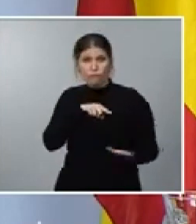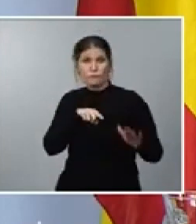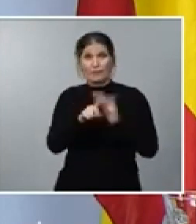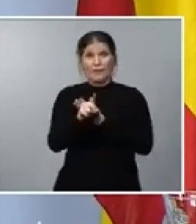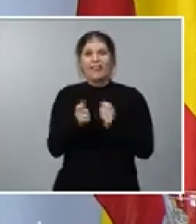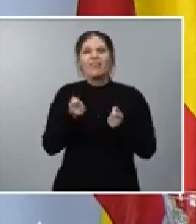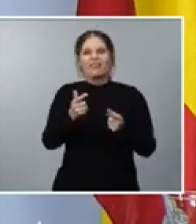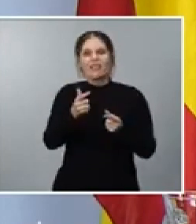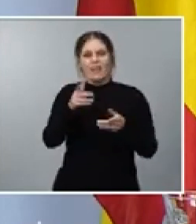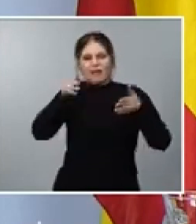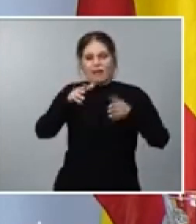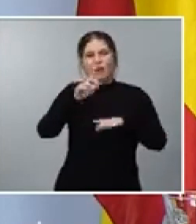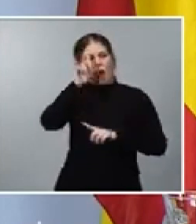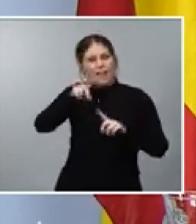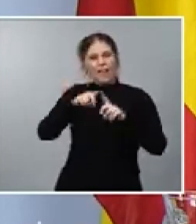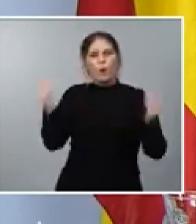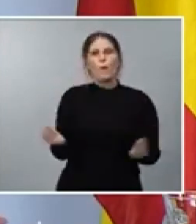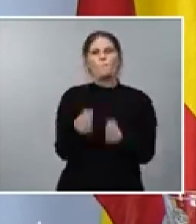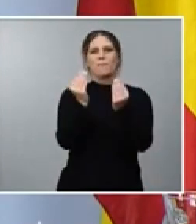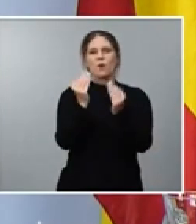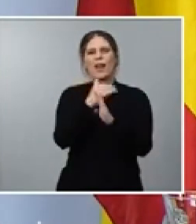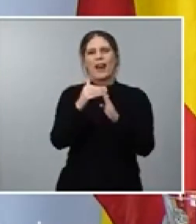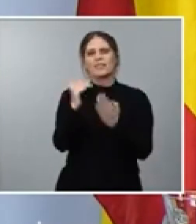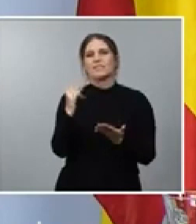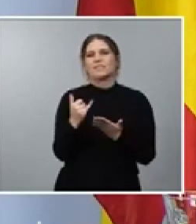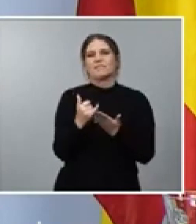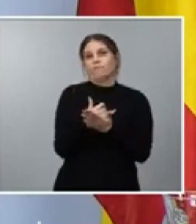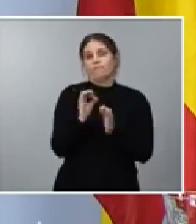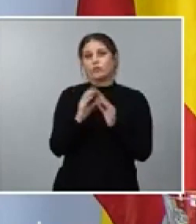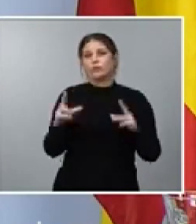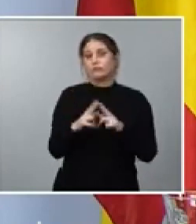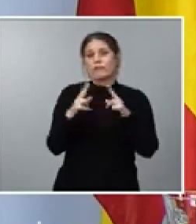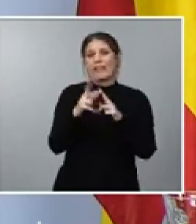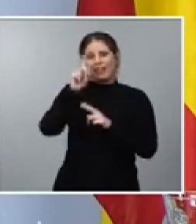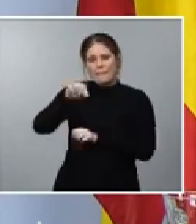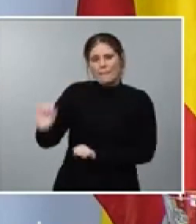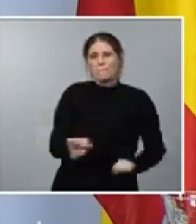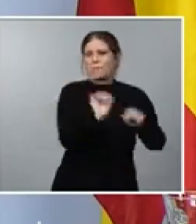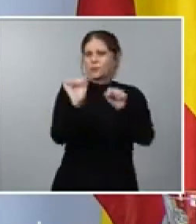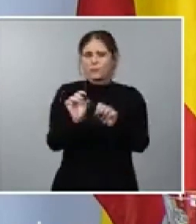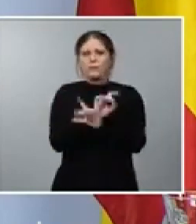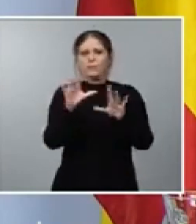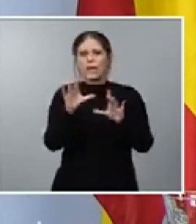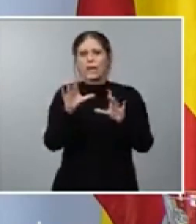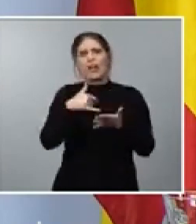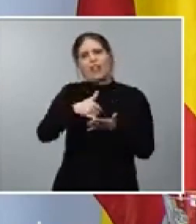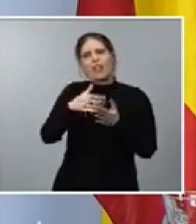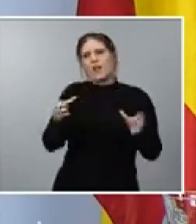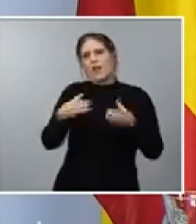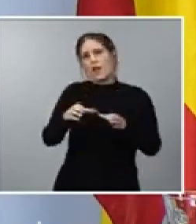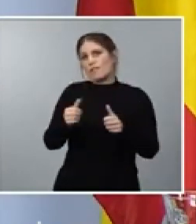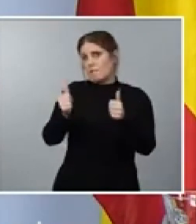pensadas para mejorar su posición, además de, por supuesto, para proteger a los colectivos más vulnerables.